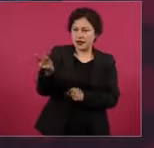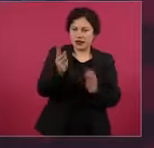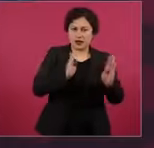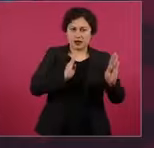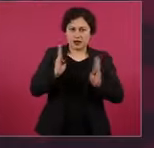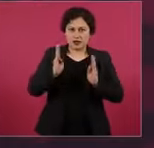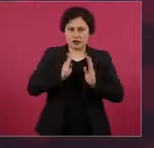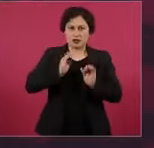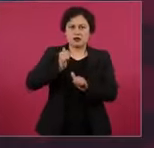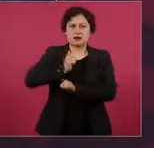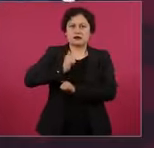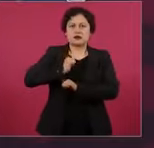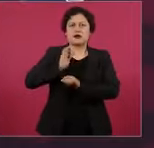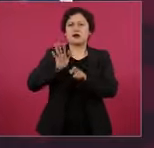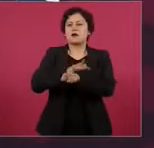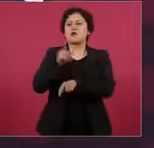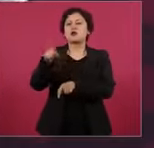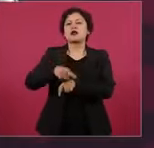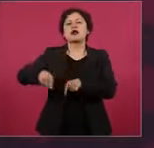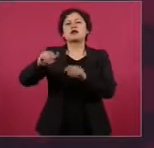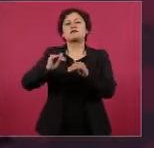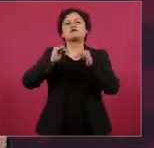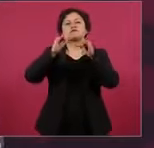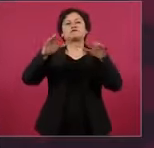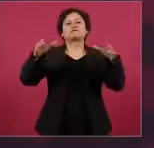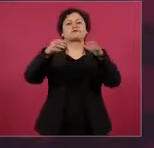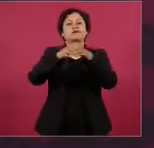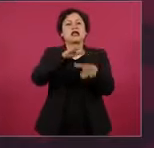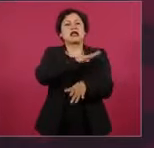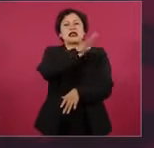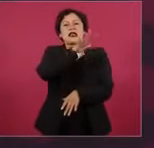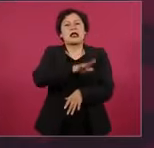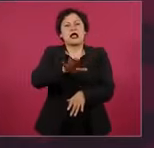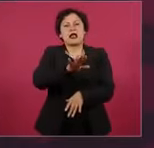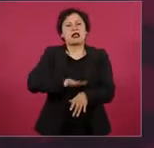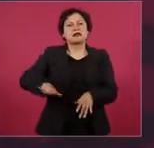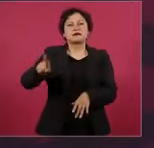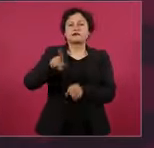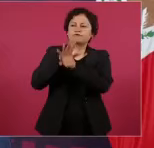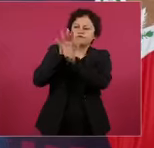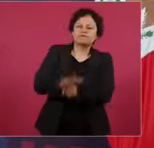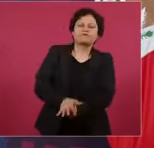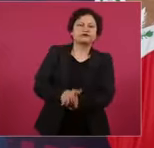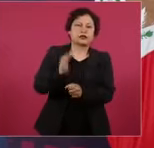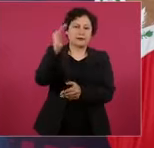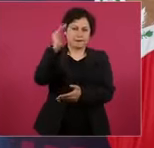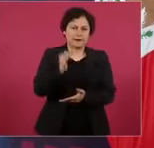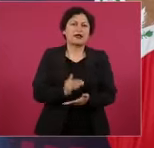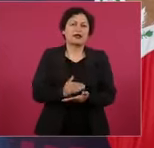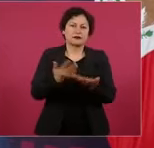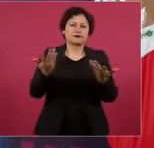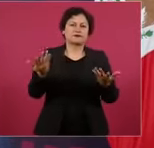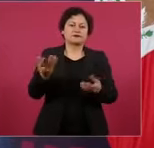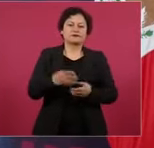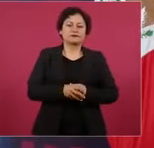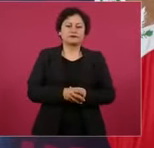y van cambiando.